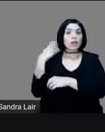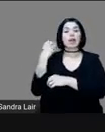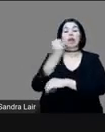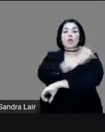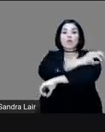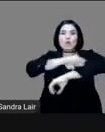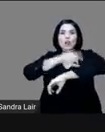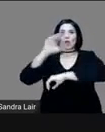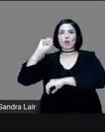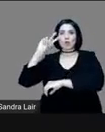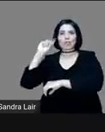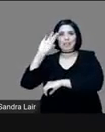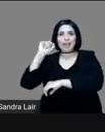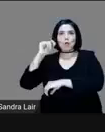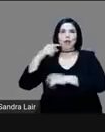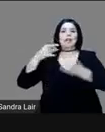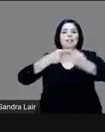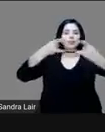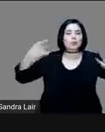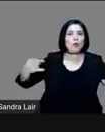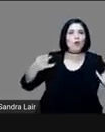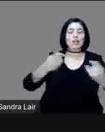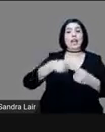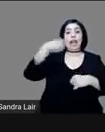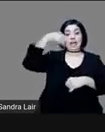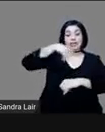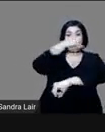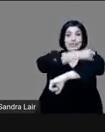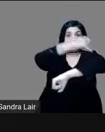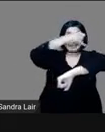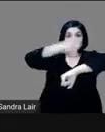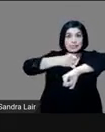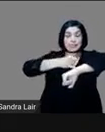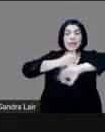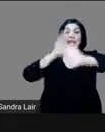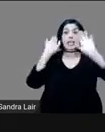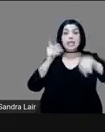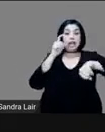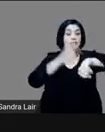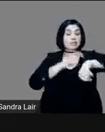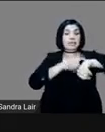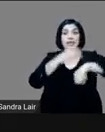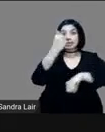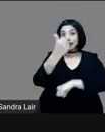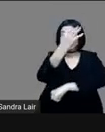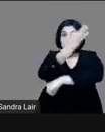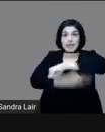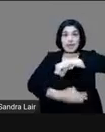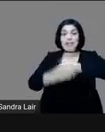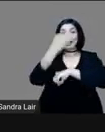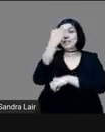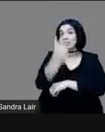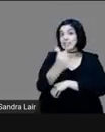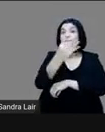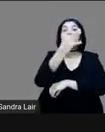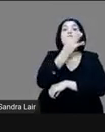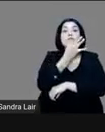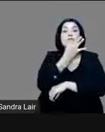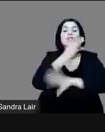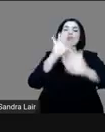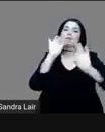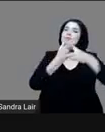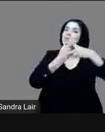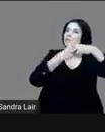Raíz, Identidad e Historia. Desde la Alcaldía de Iztapalapa son las seis de la tarde, con seis minutos, y estamos